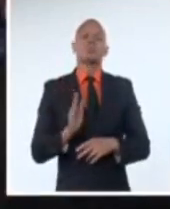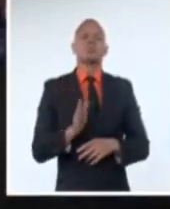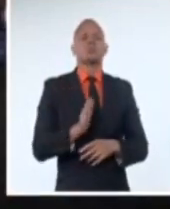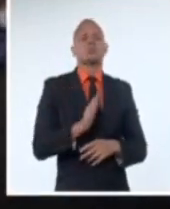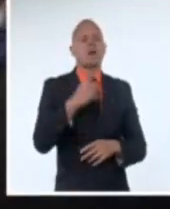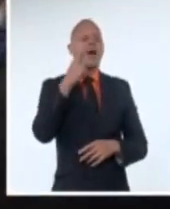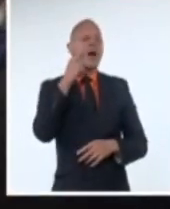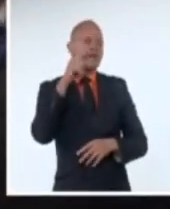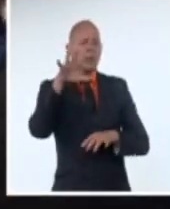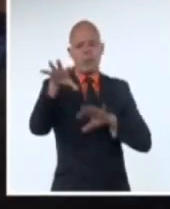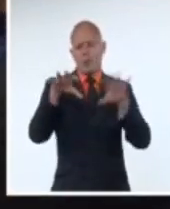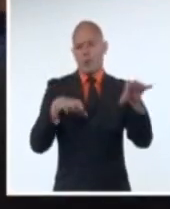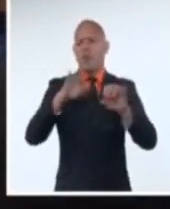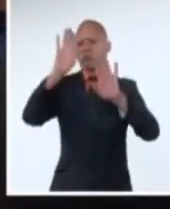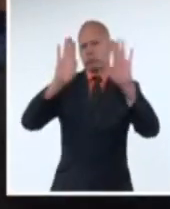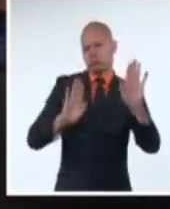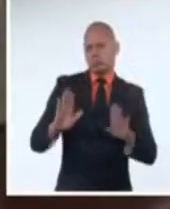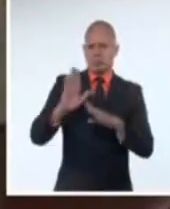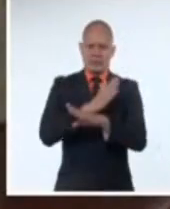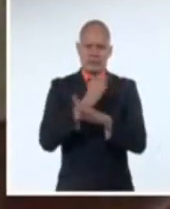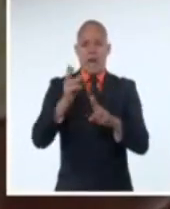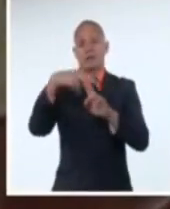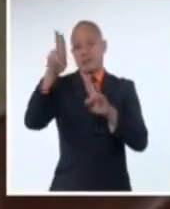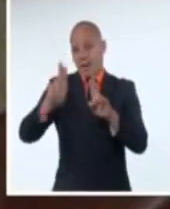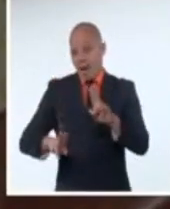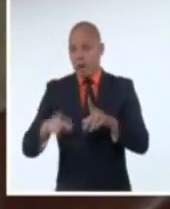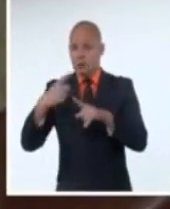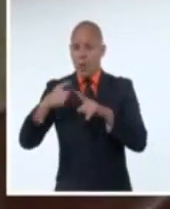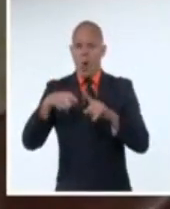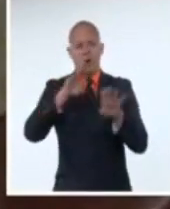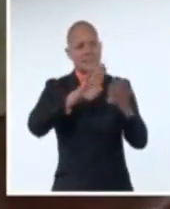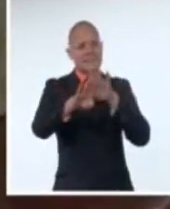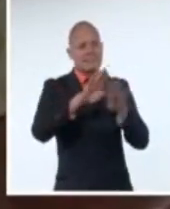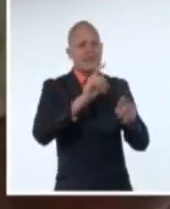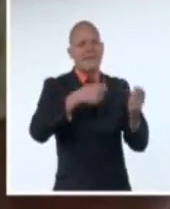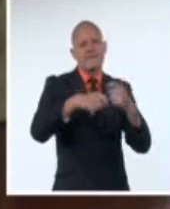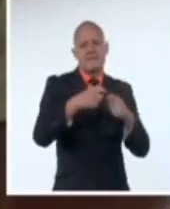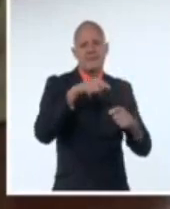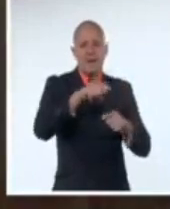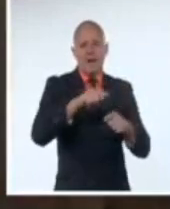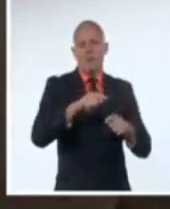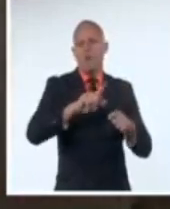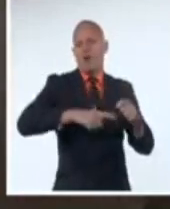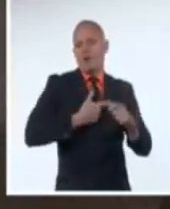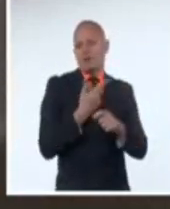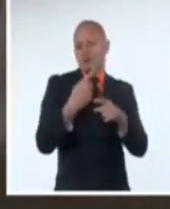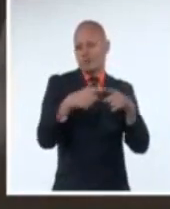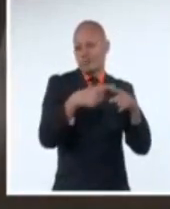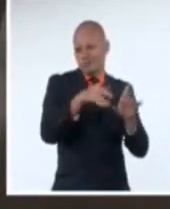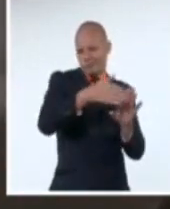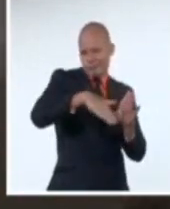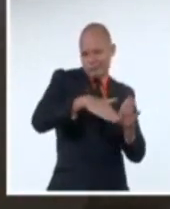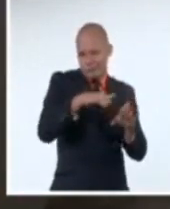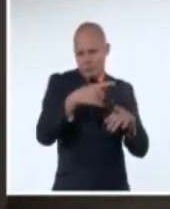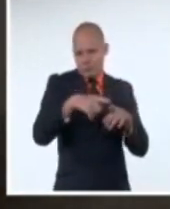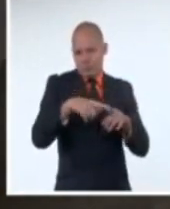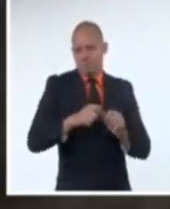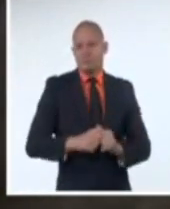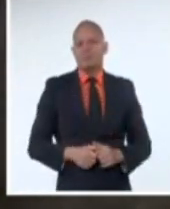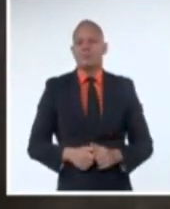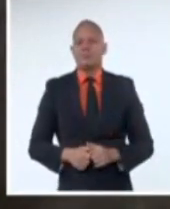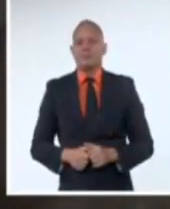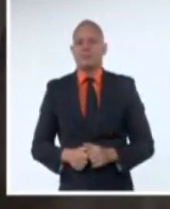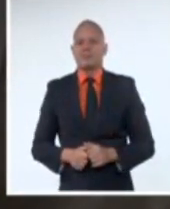de la Vitrola, el Teatro Edi Suñol y la Tienda Colibrí del Fondo Cubano de Bienes Culturales. Camilo Batista y